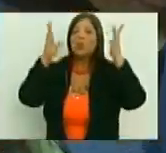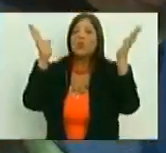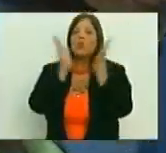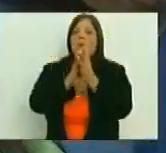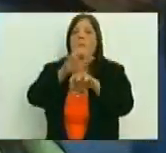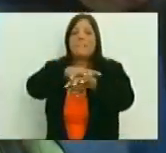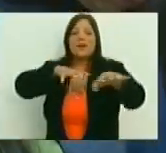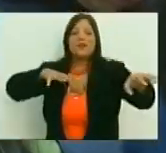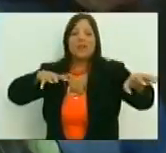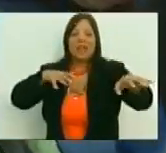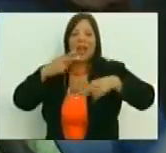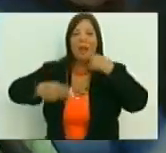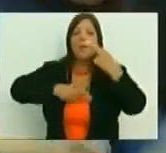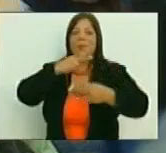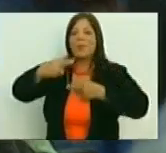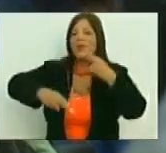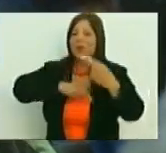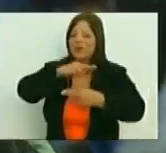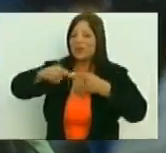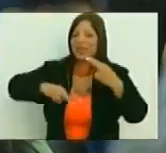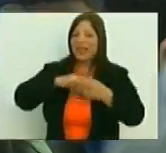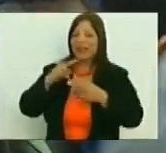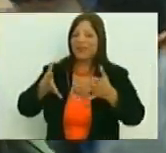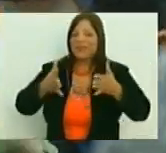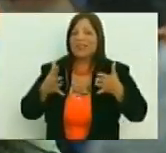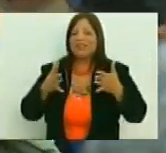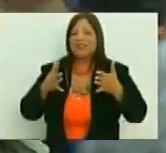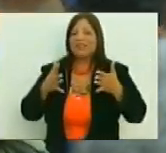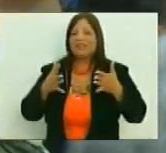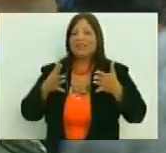fue durante el proceso revolucionario